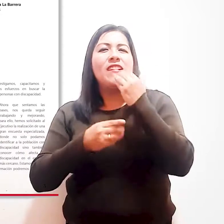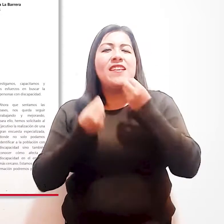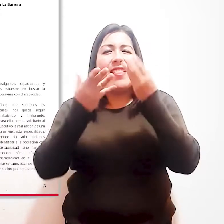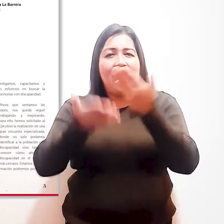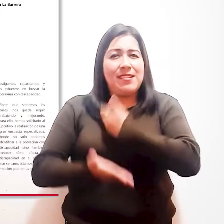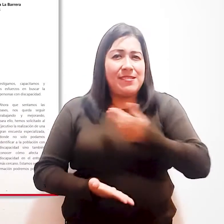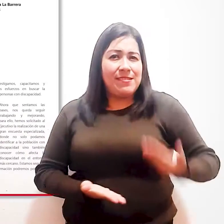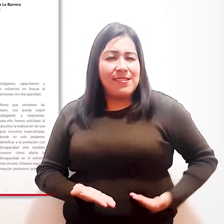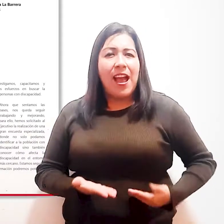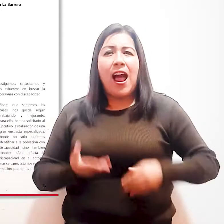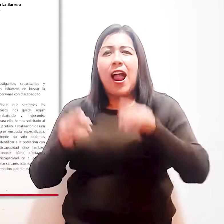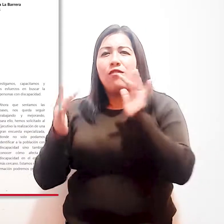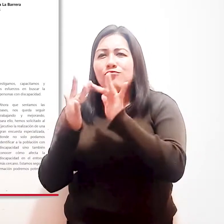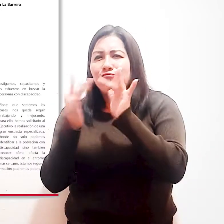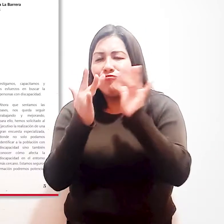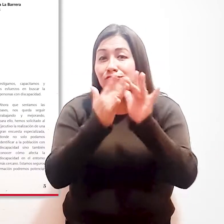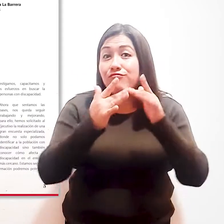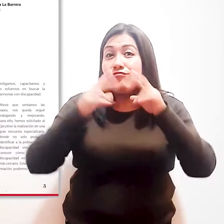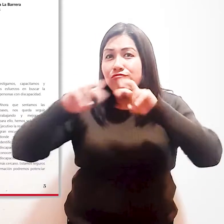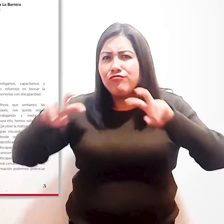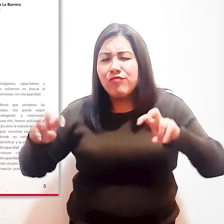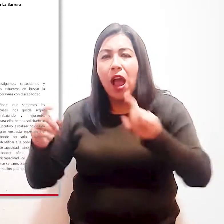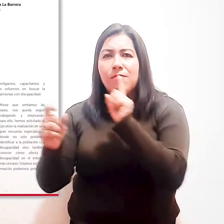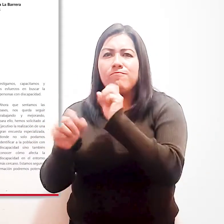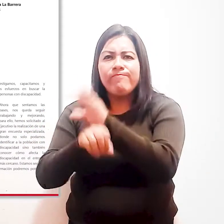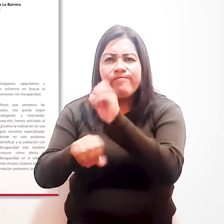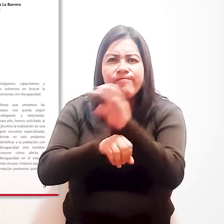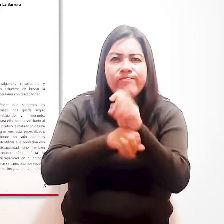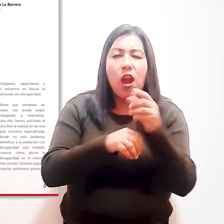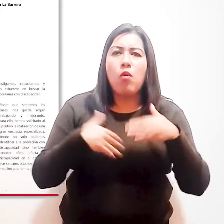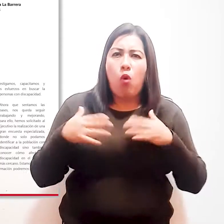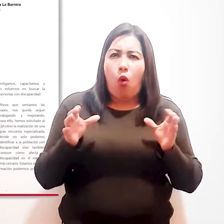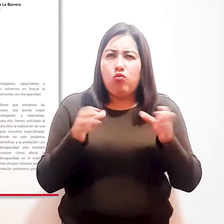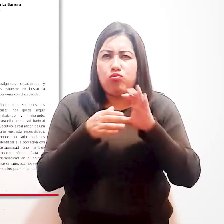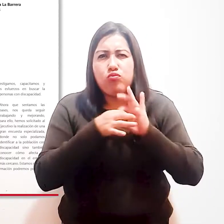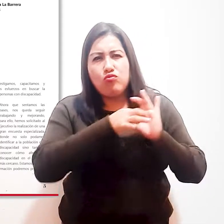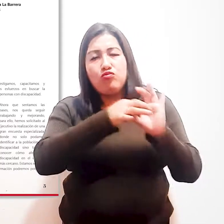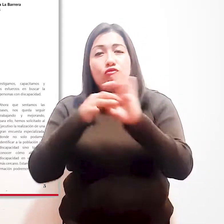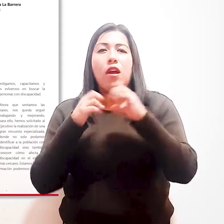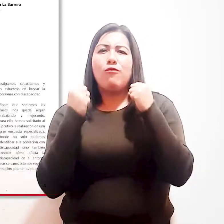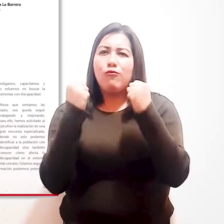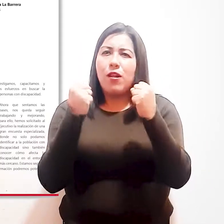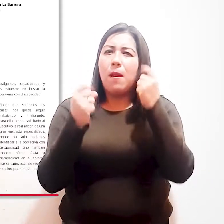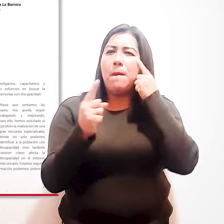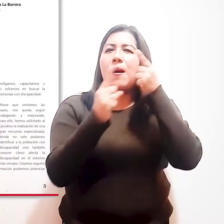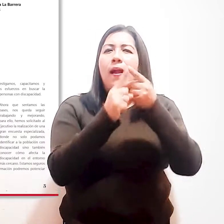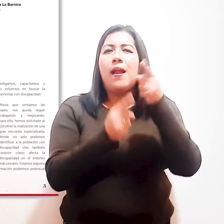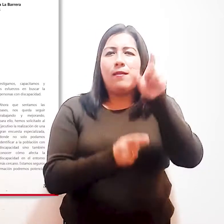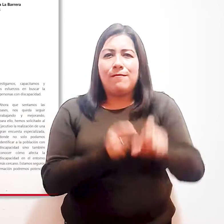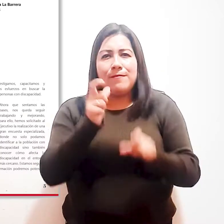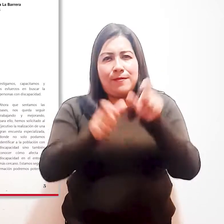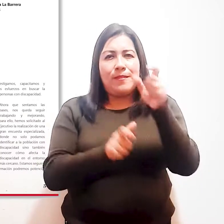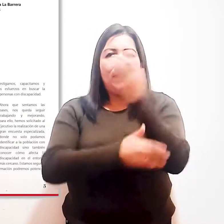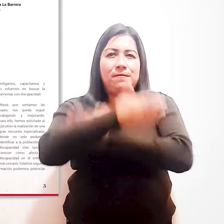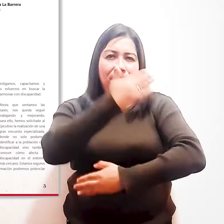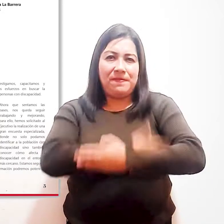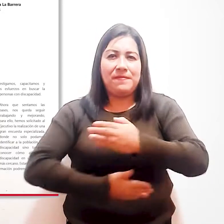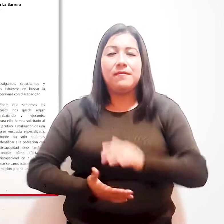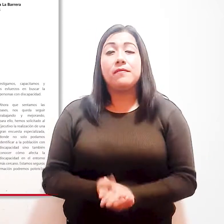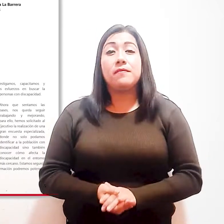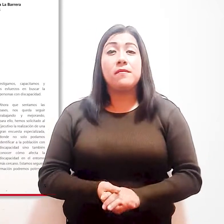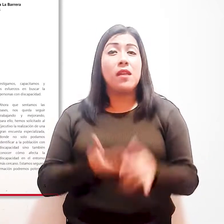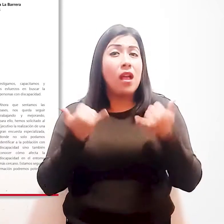Fiscalizamos, investigamos, capacitamos y dirigimos nuestros esfuerzos en buscar la integración de las personas con discapacidad.